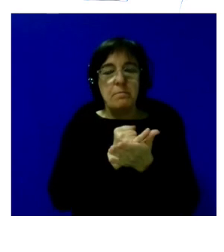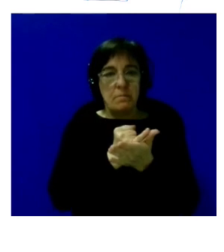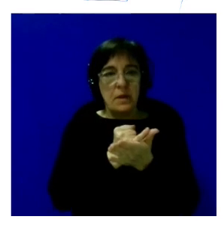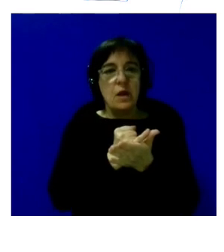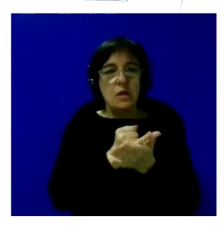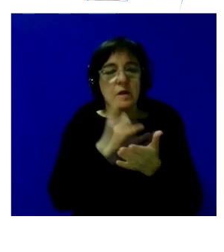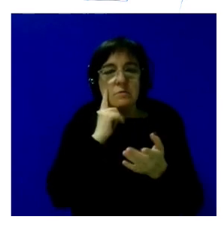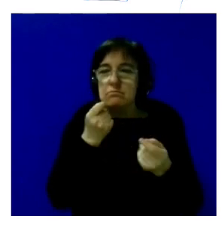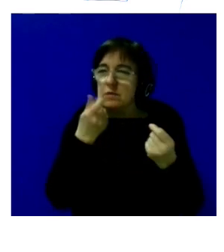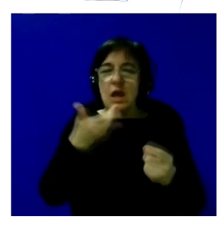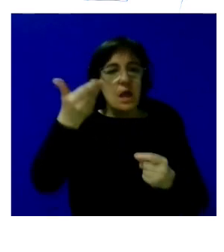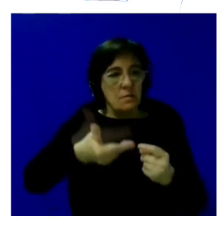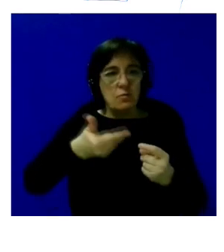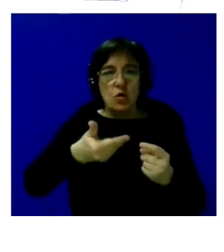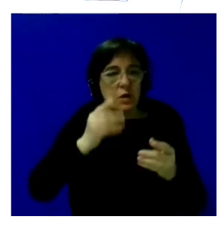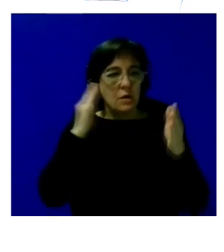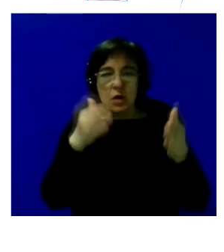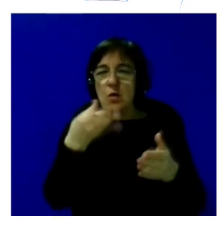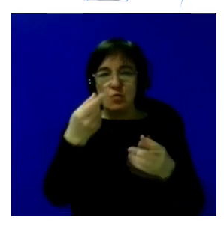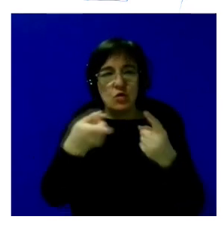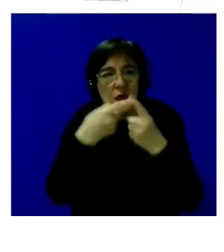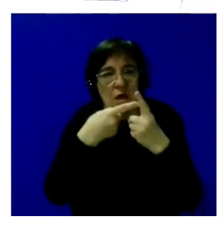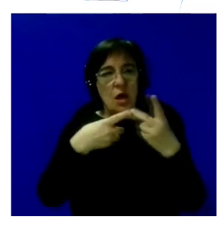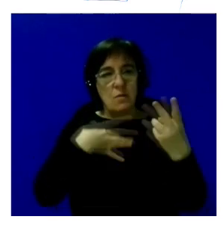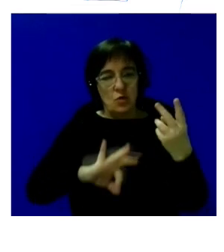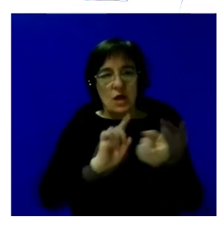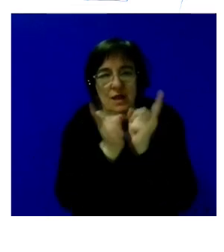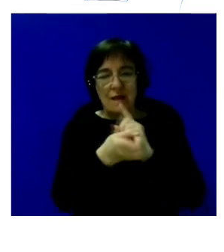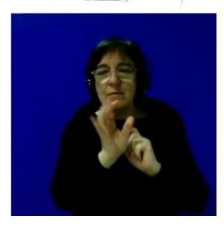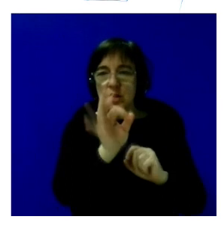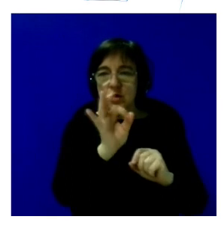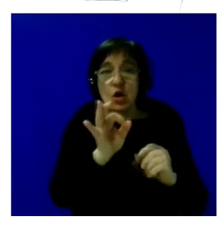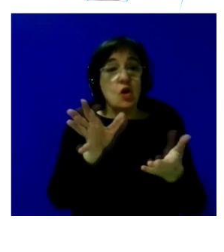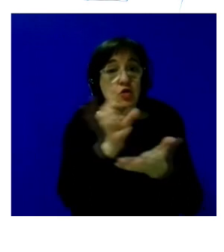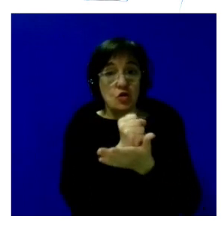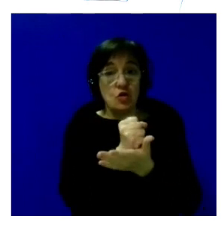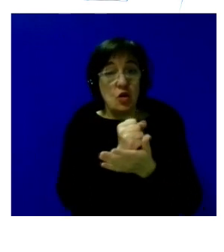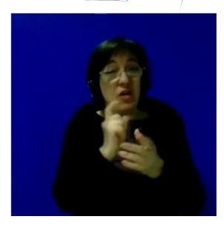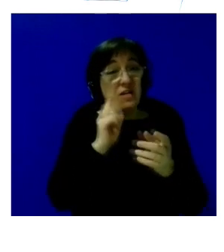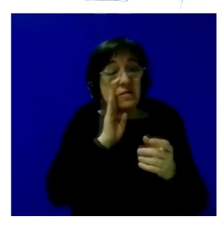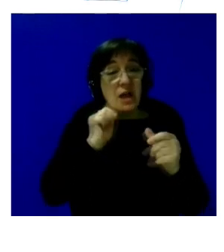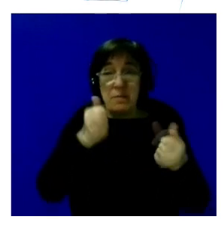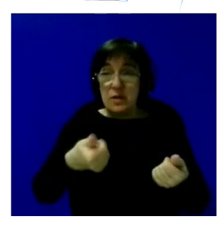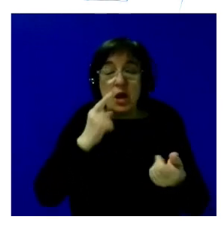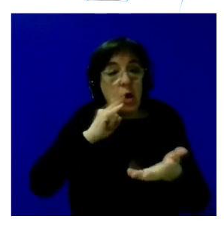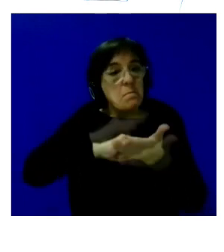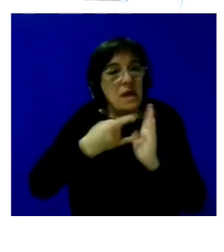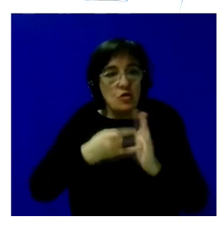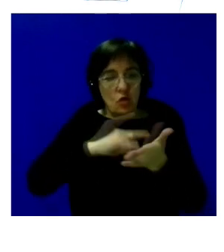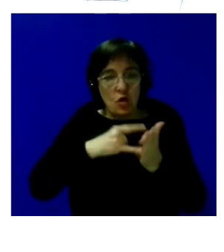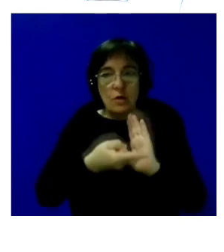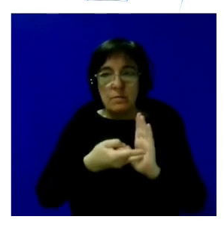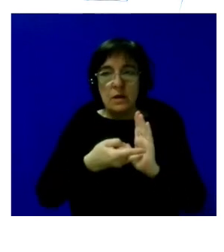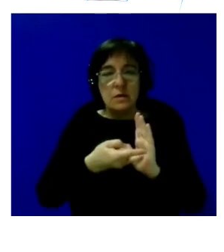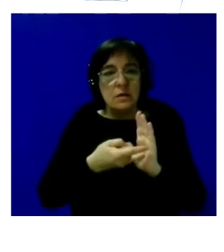da en el clavo de muchas posibilidades de cambio de que efectivamente esto que se trasladaba al principio de que hay una metodología que